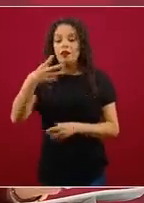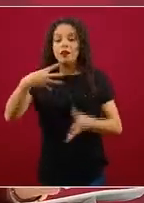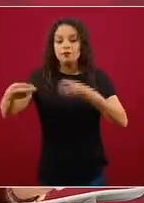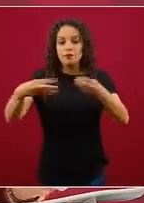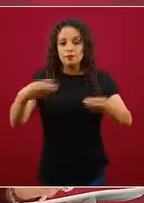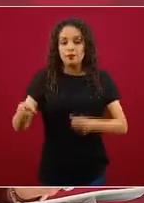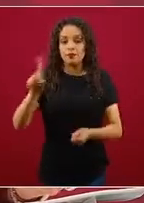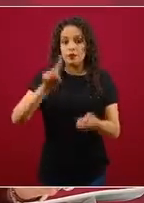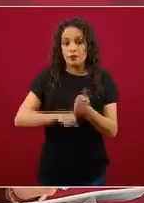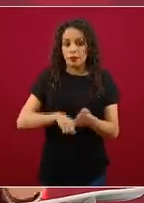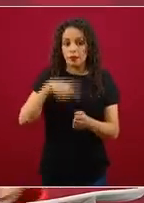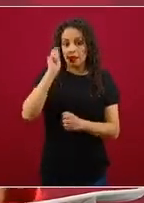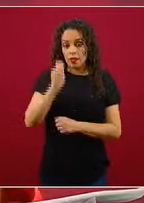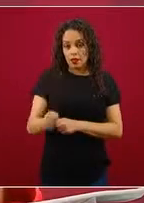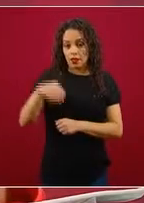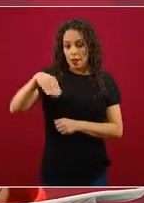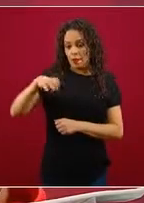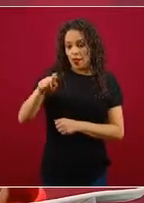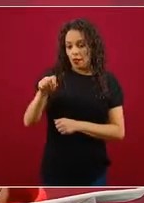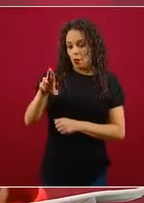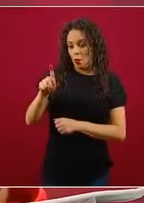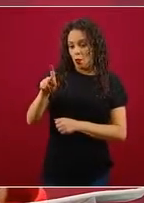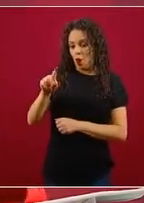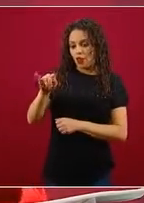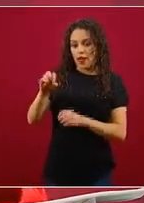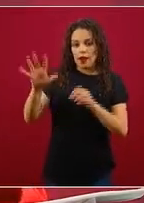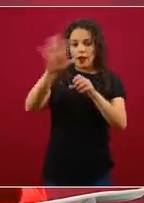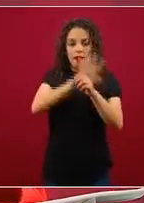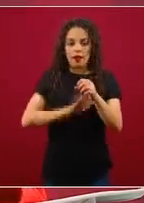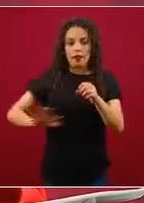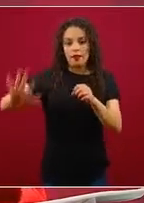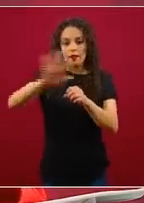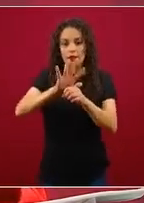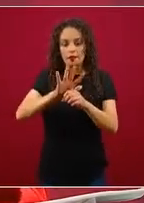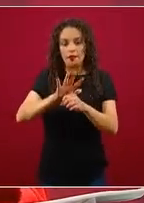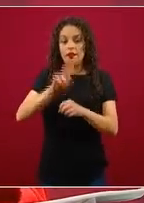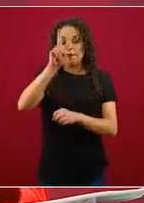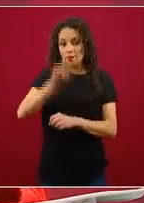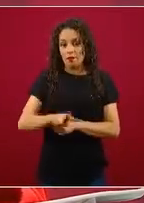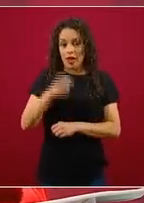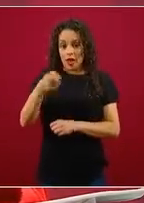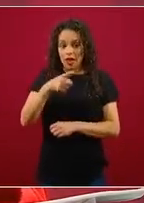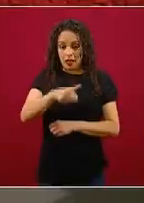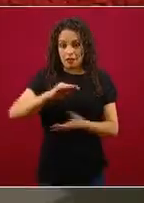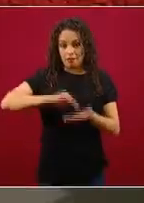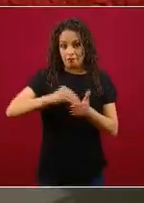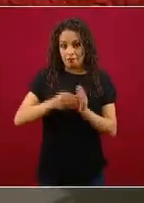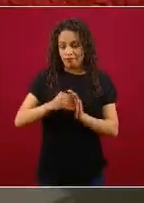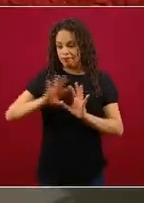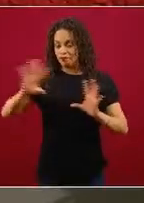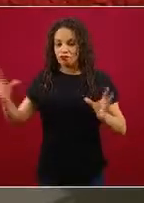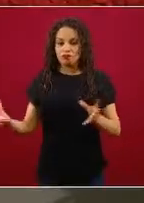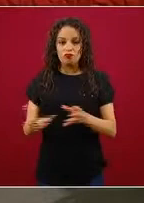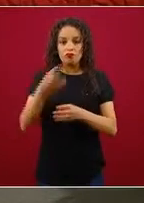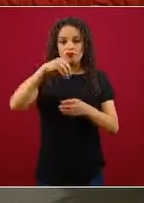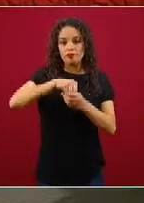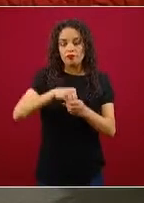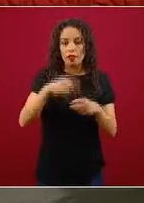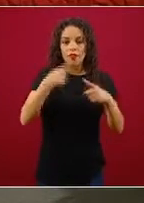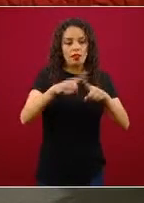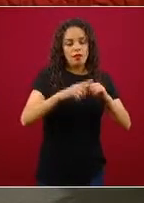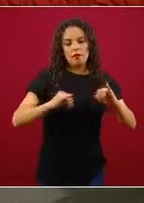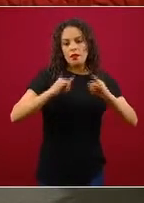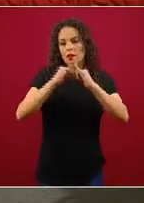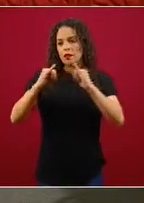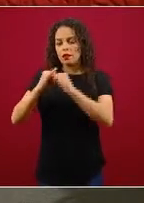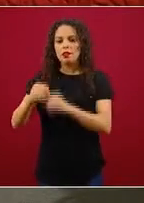sectorial y metropolitana, es una estrategia integral e institucional e interinstitucional, donde